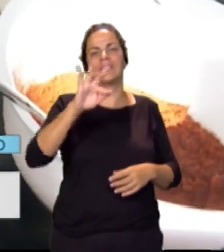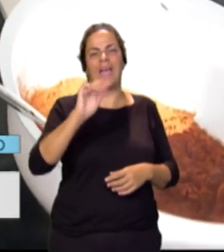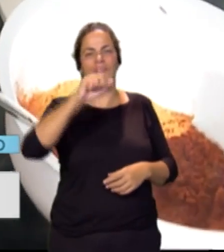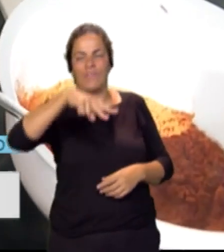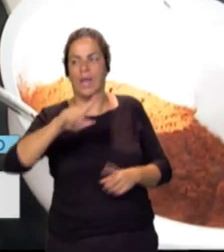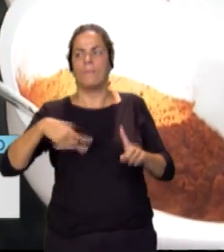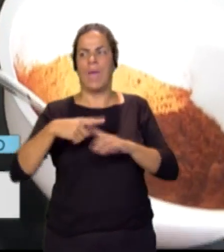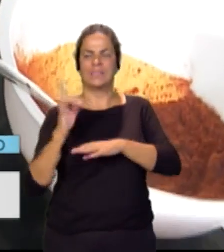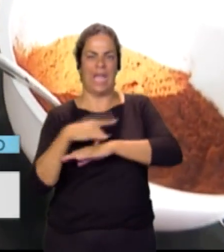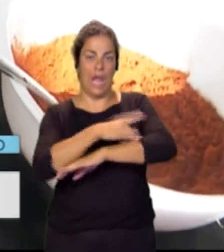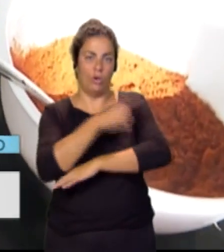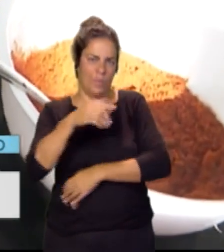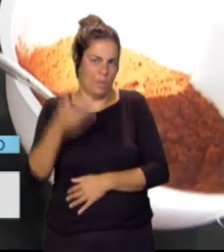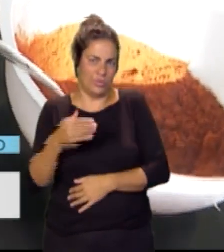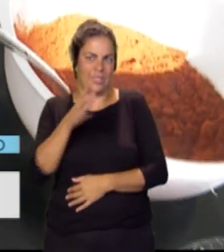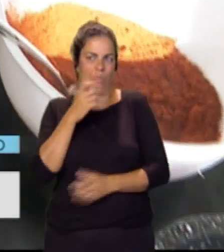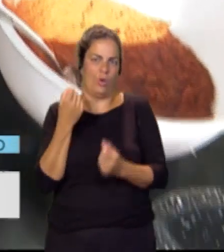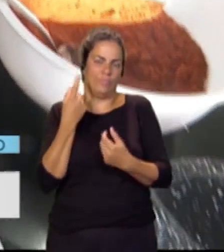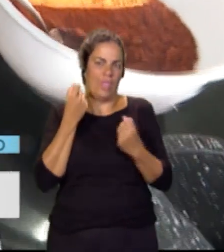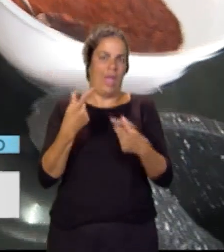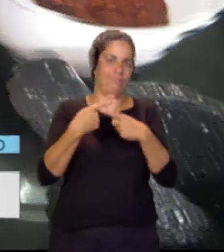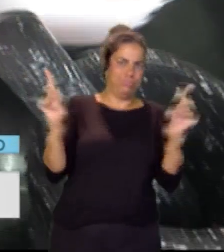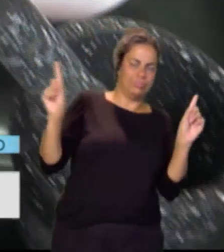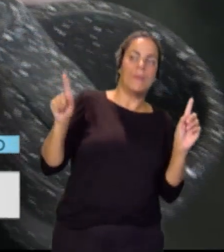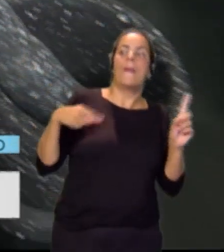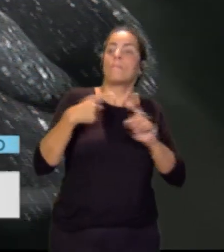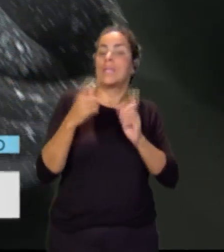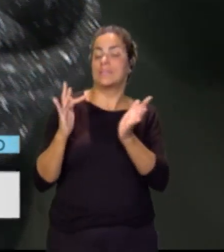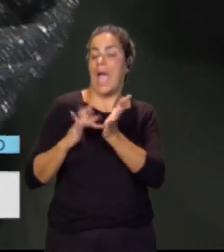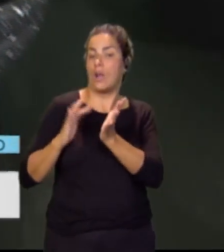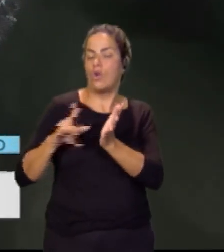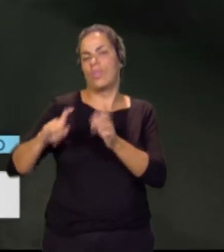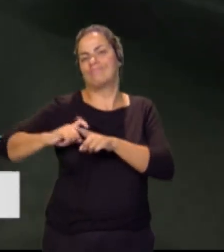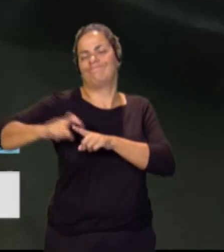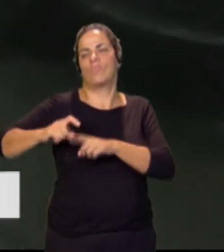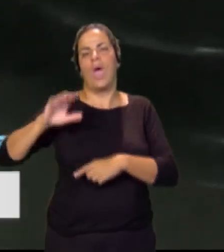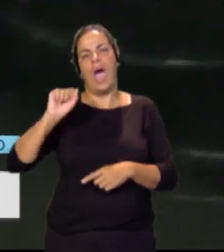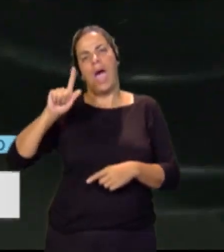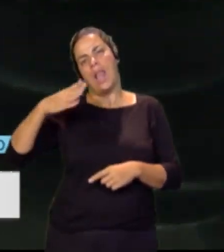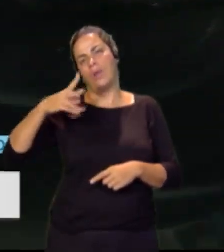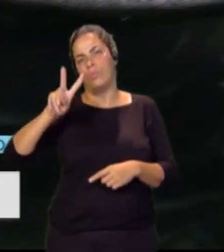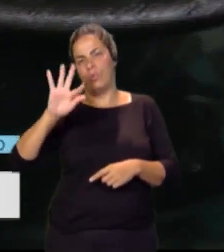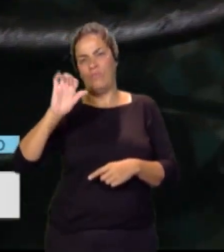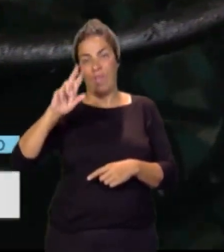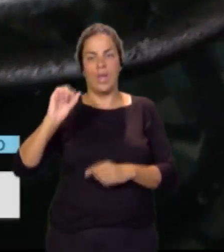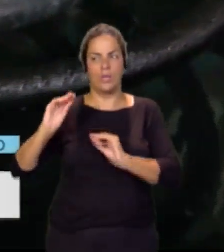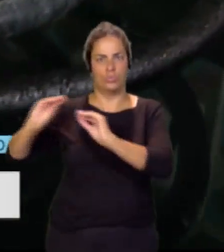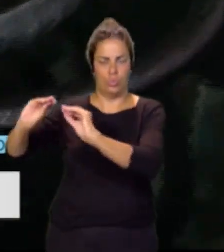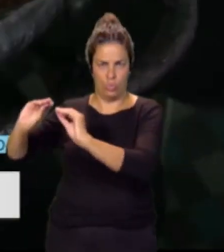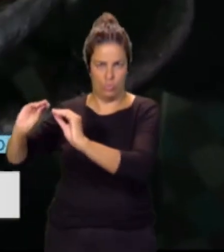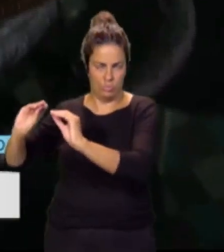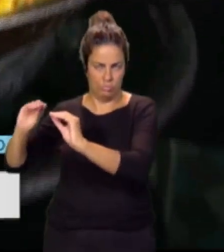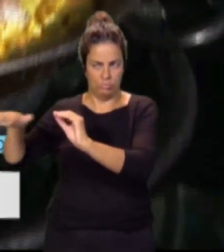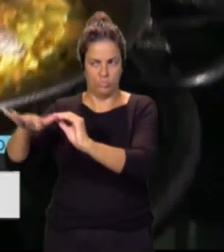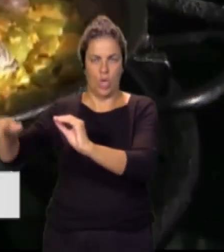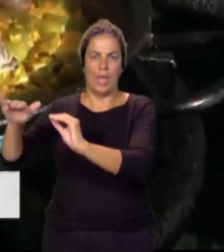la que la distingue de otra receta, y bueno, pues un arroz, en este caso variedad albufera, que lo traemos de allá también, de la